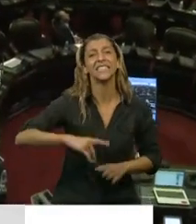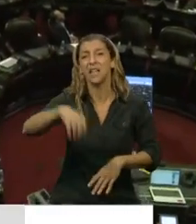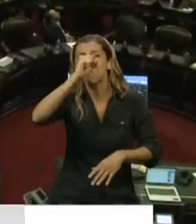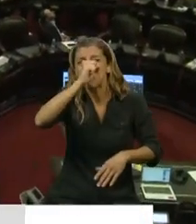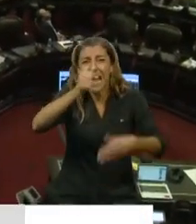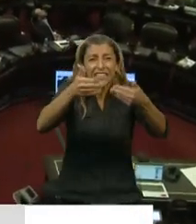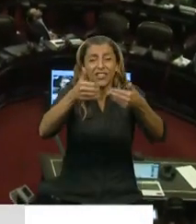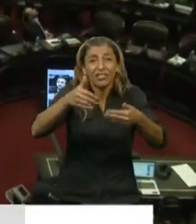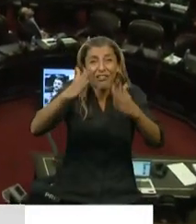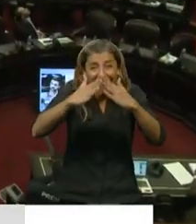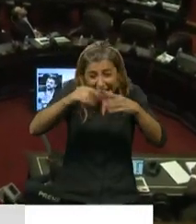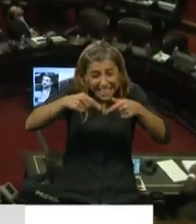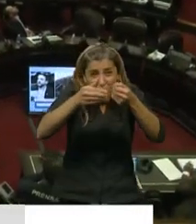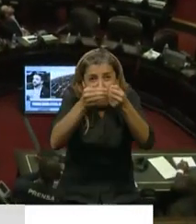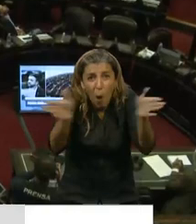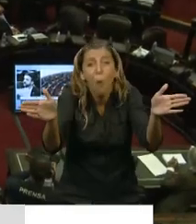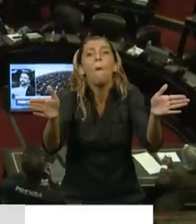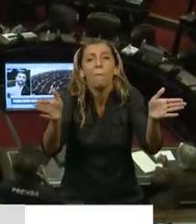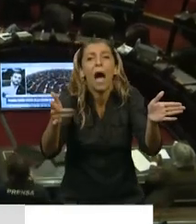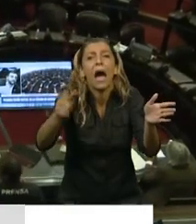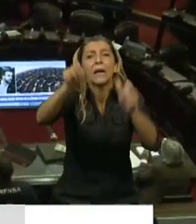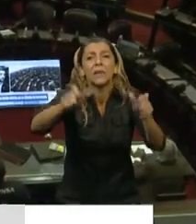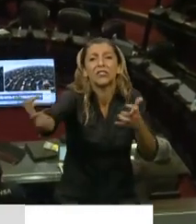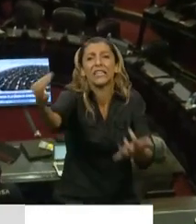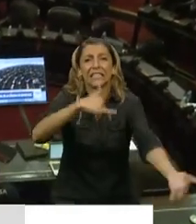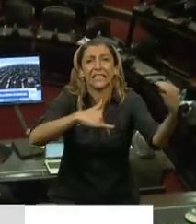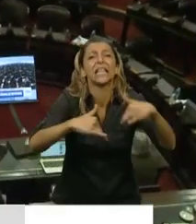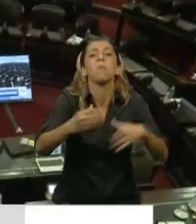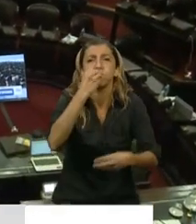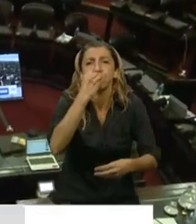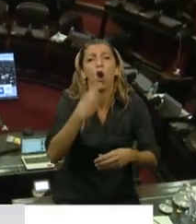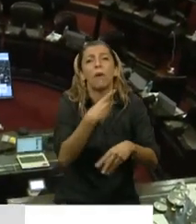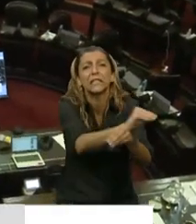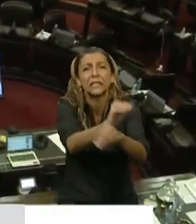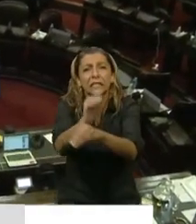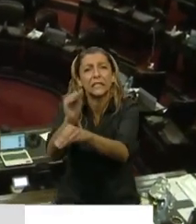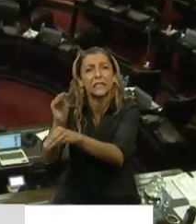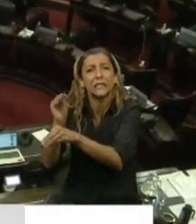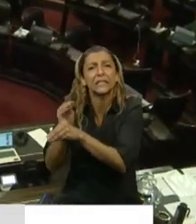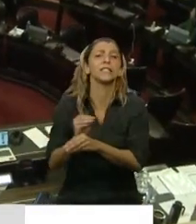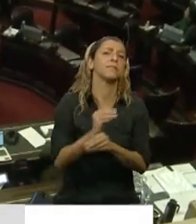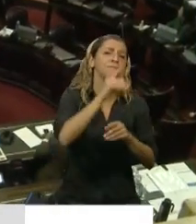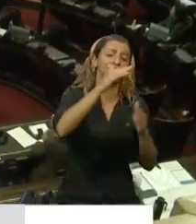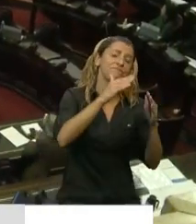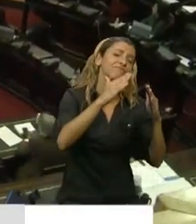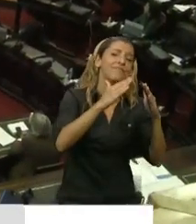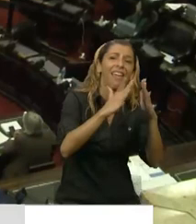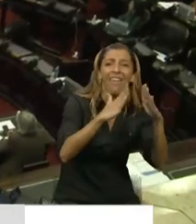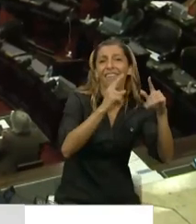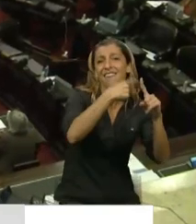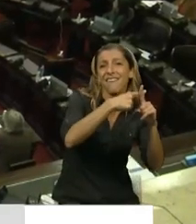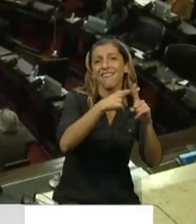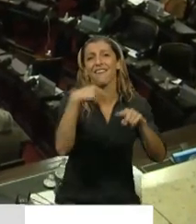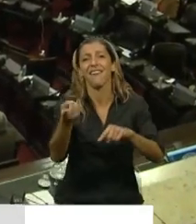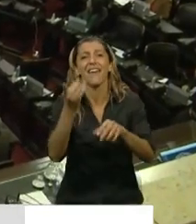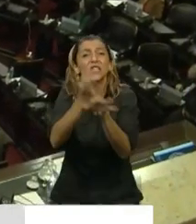y millones de argentinos que no pueden comer si no son ayudados por esas organizaciones, por las iglesias, por las escuelas, que se mantienen